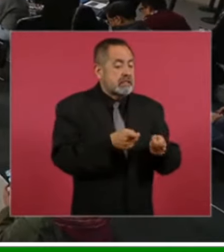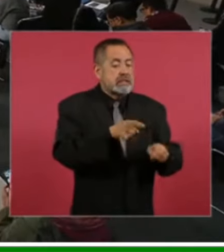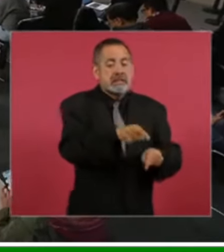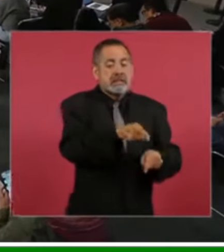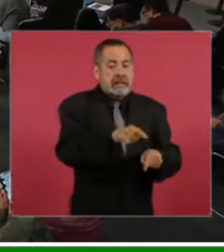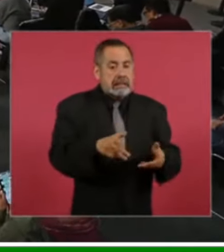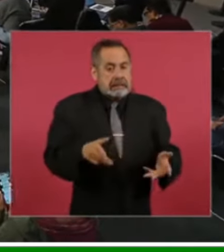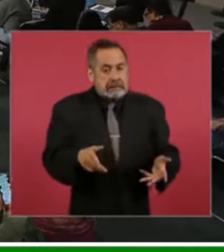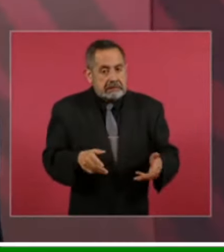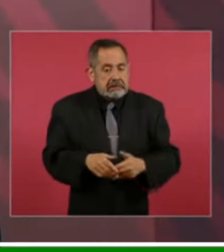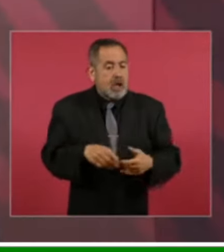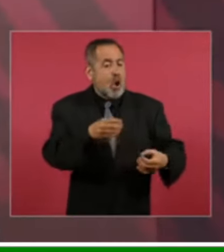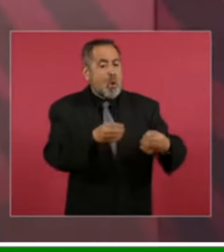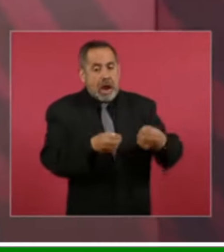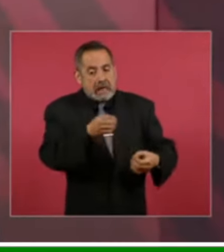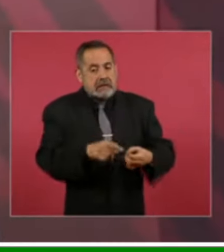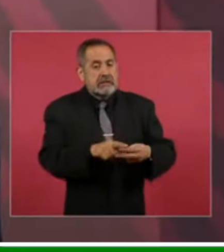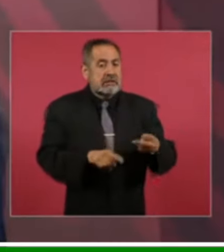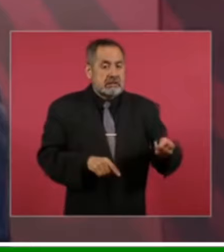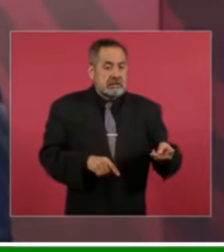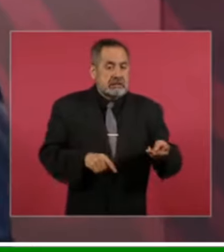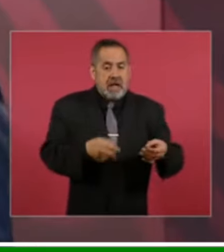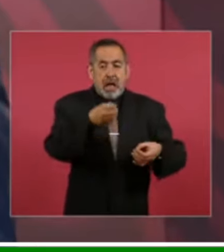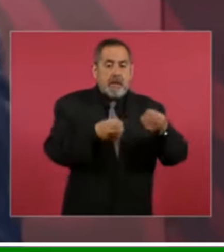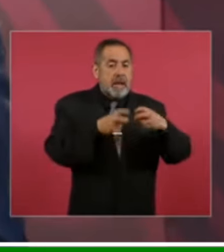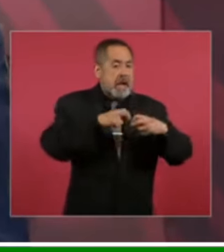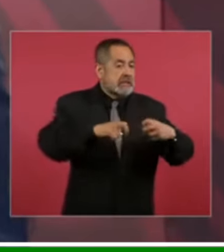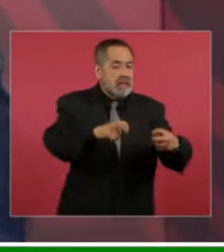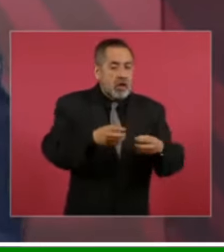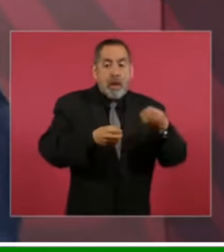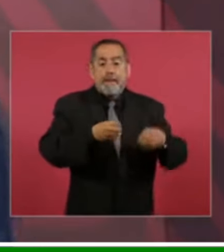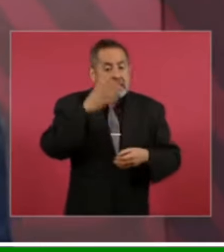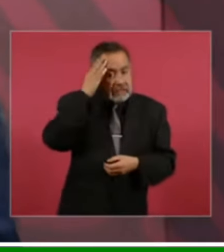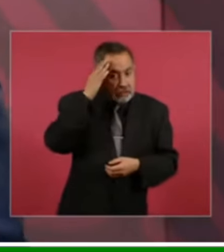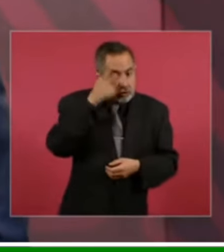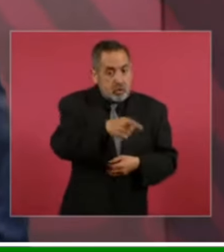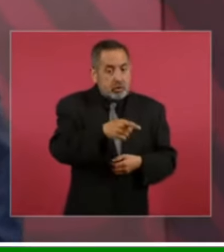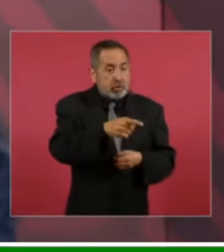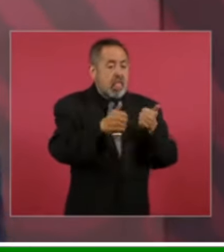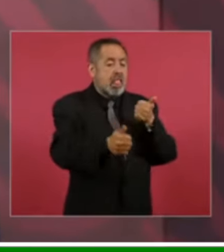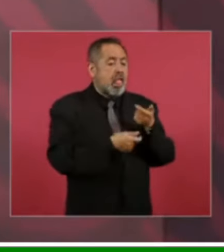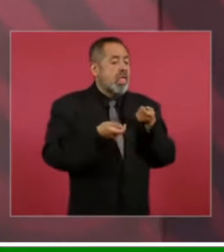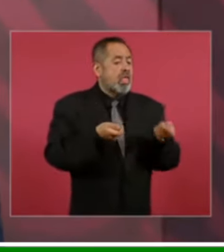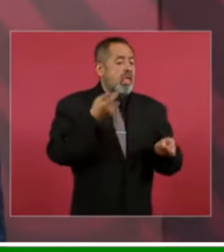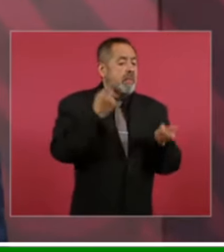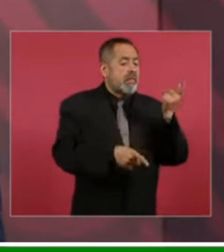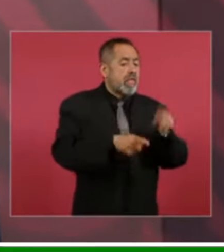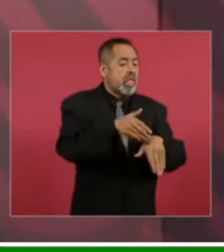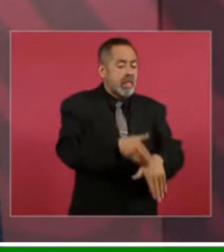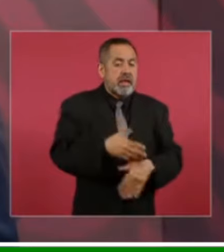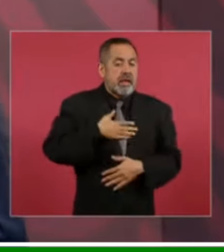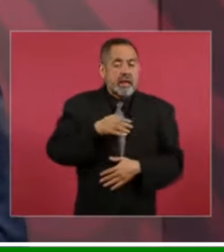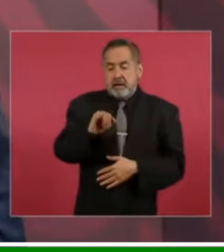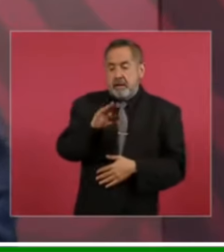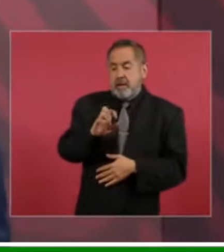jueces magistrados ministros empleados de Iberdrola y de otras